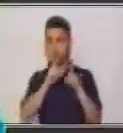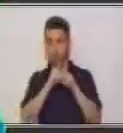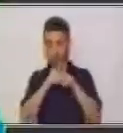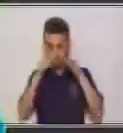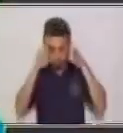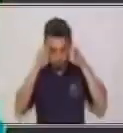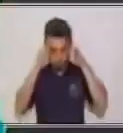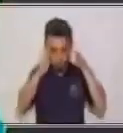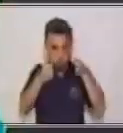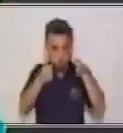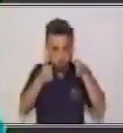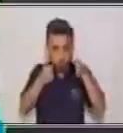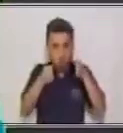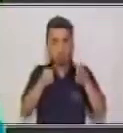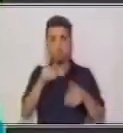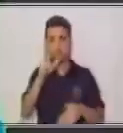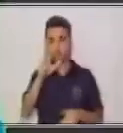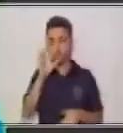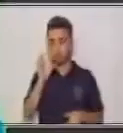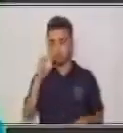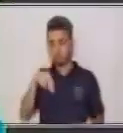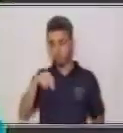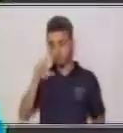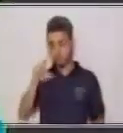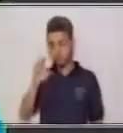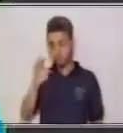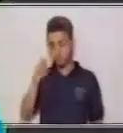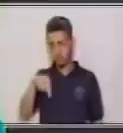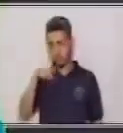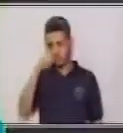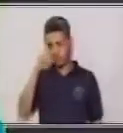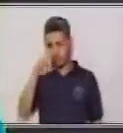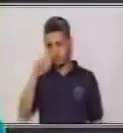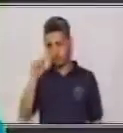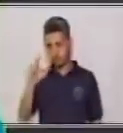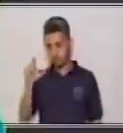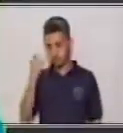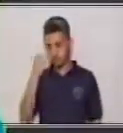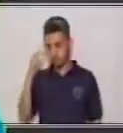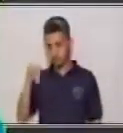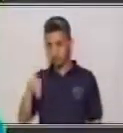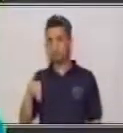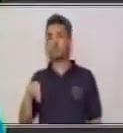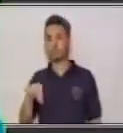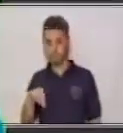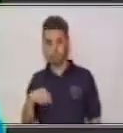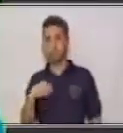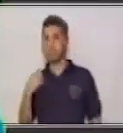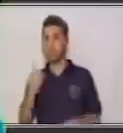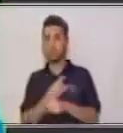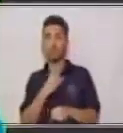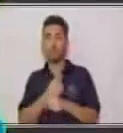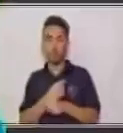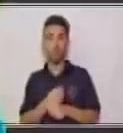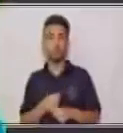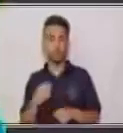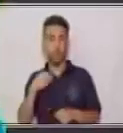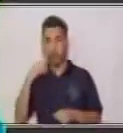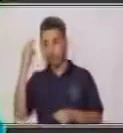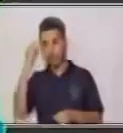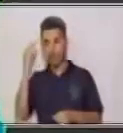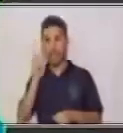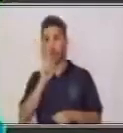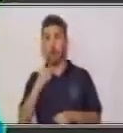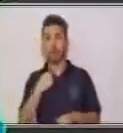Esta lectura se realiza por medio de nuestra mente. No vamos a modular la voz, no